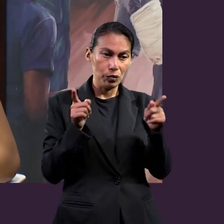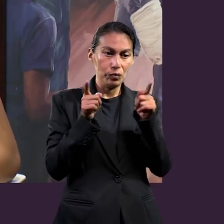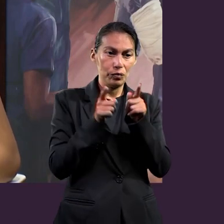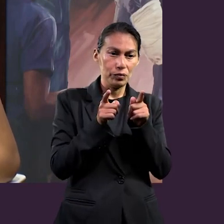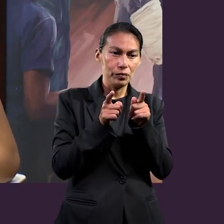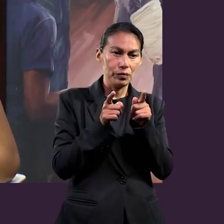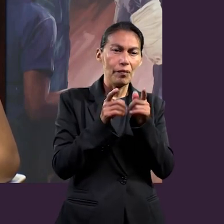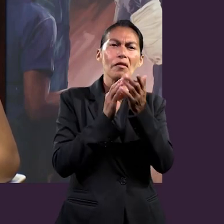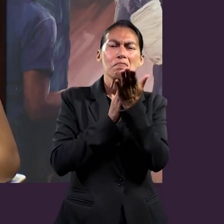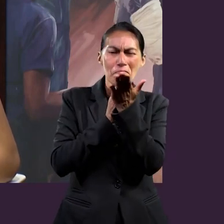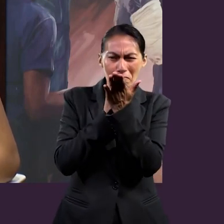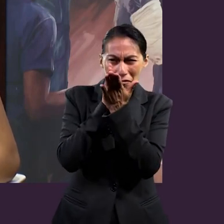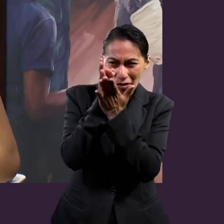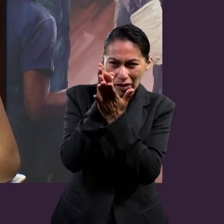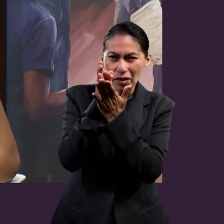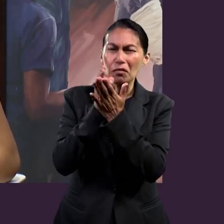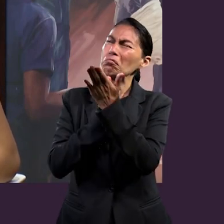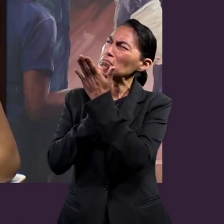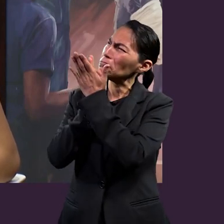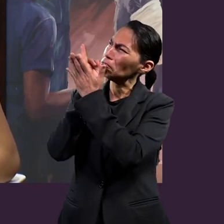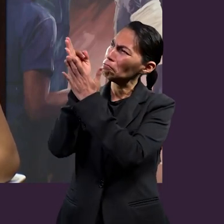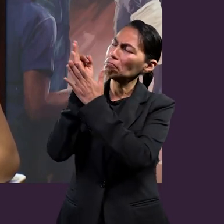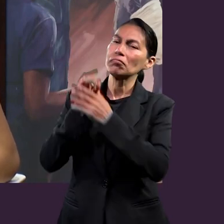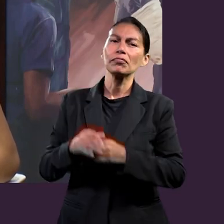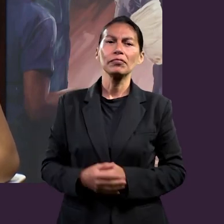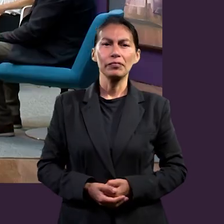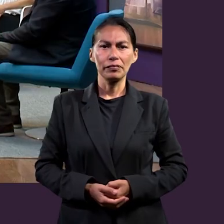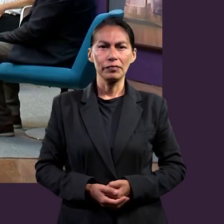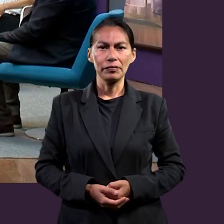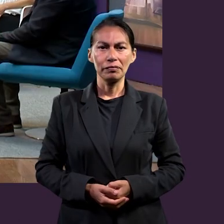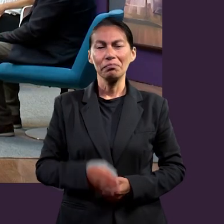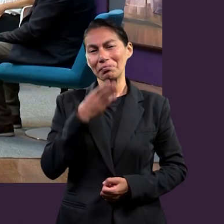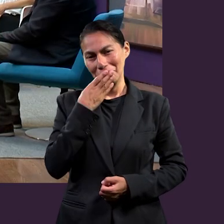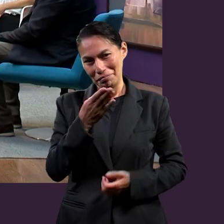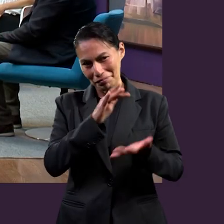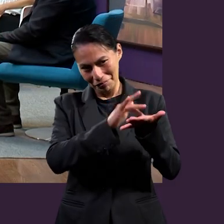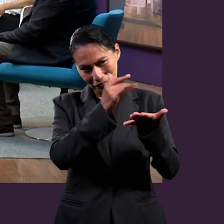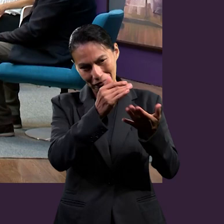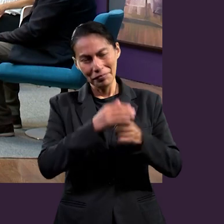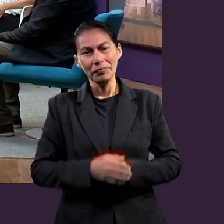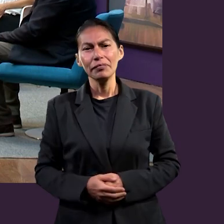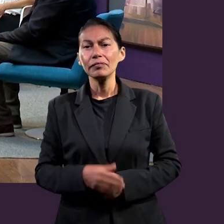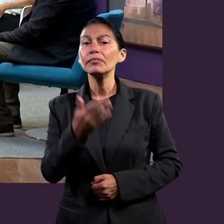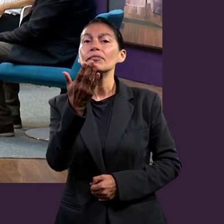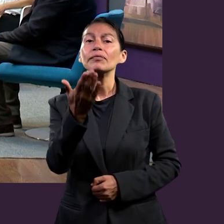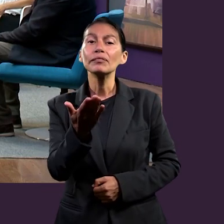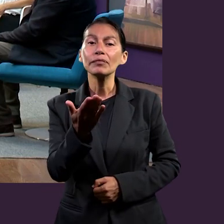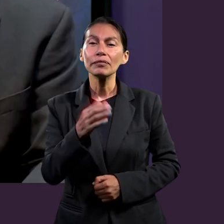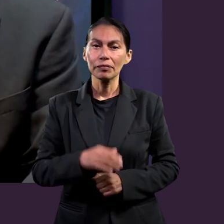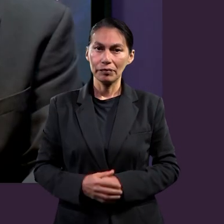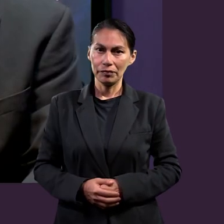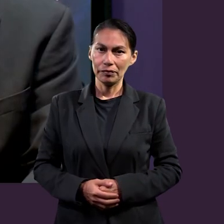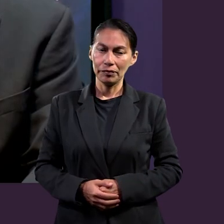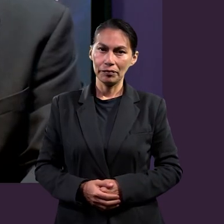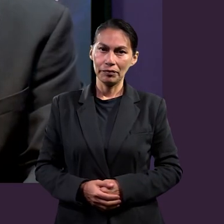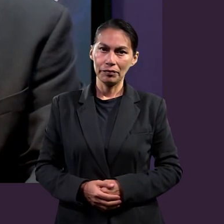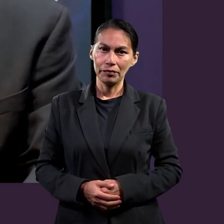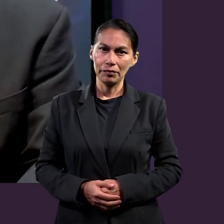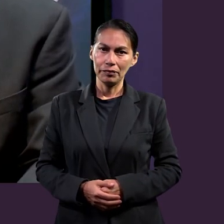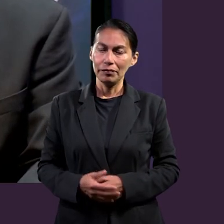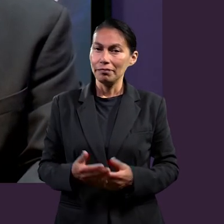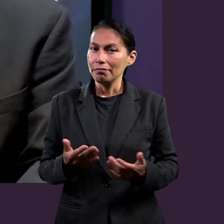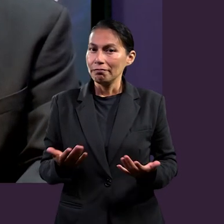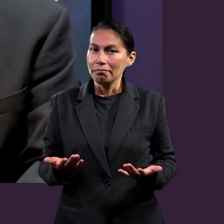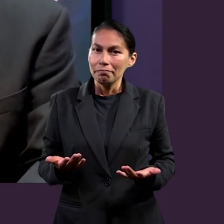resumiría en fidelidad. Fidelidad. Muy bien. Gracias, maestro. Pues,